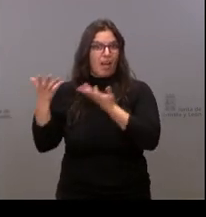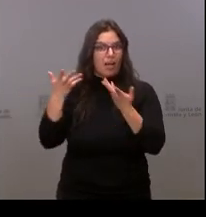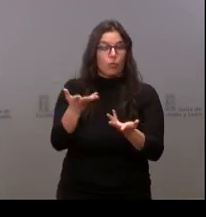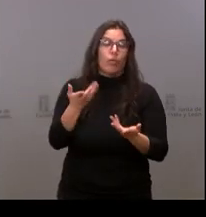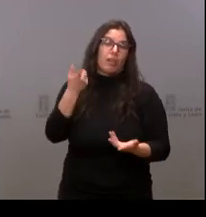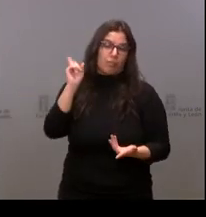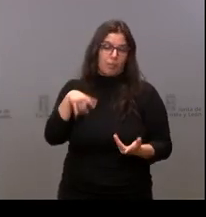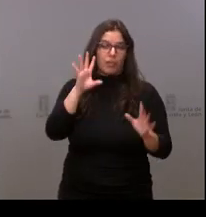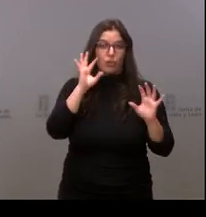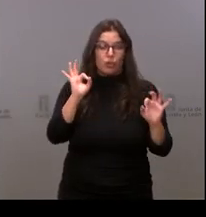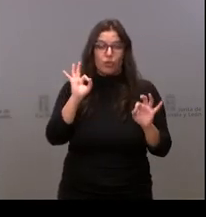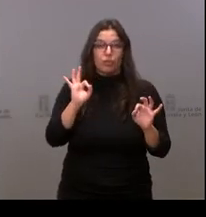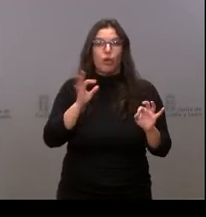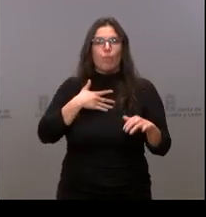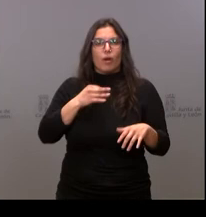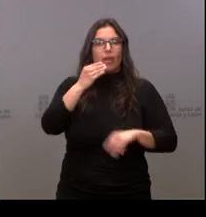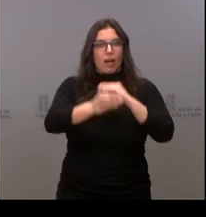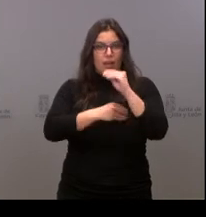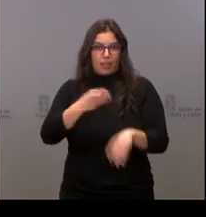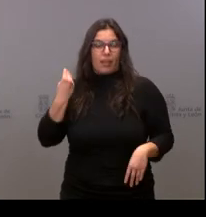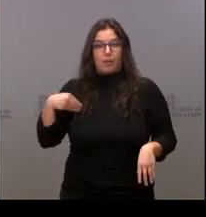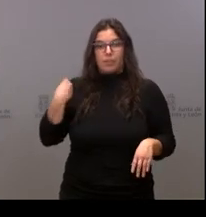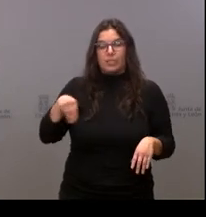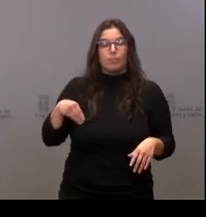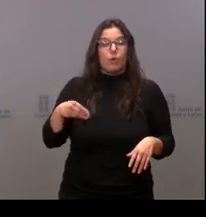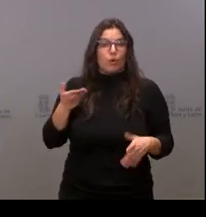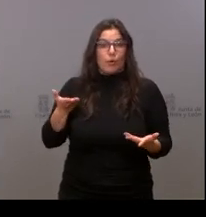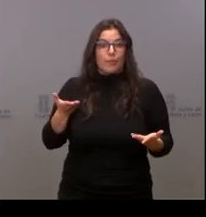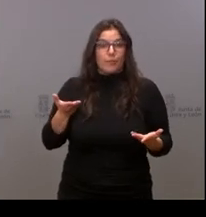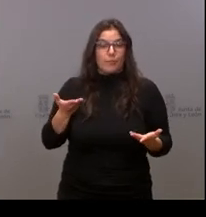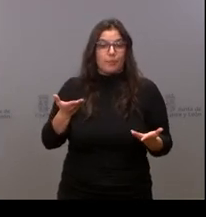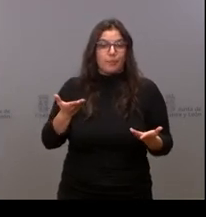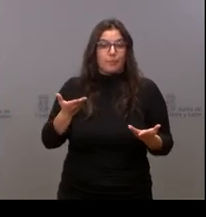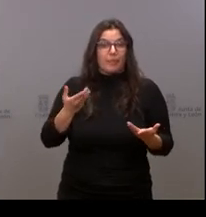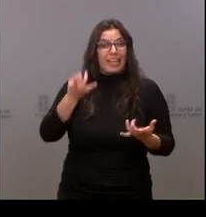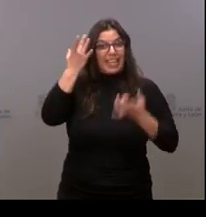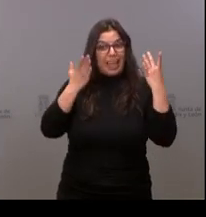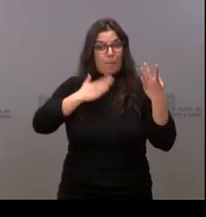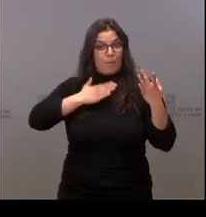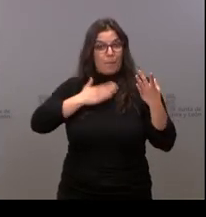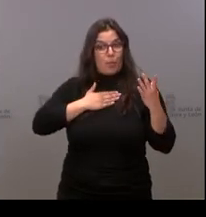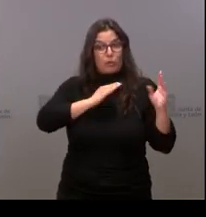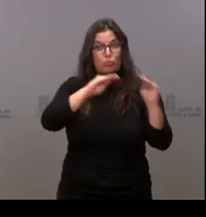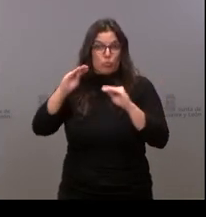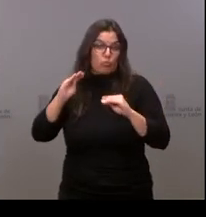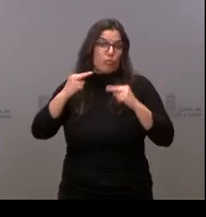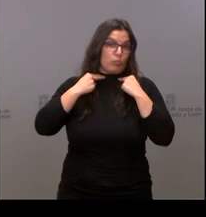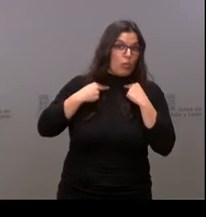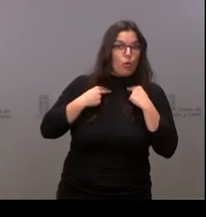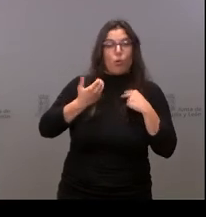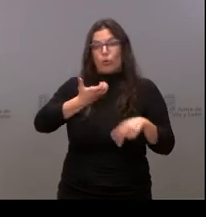los que puedan desarrollar desde sus propias iniciativas las entidades locales.